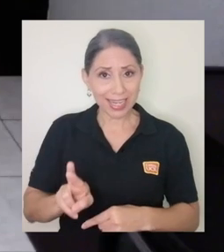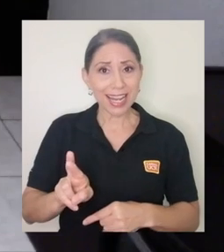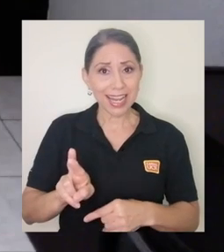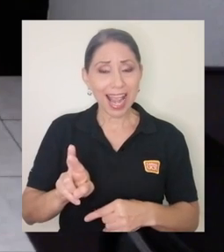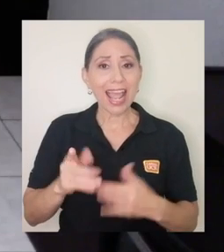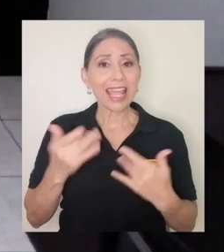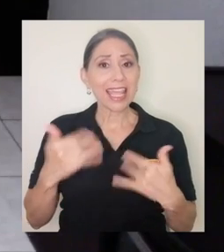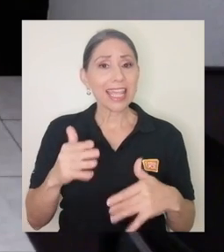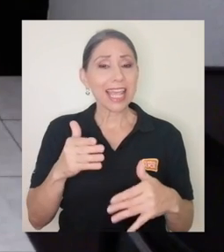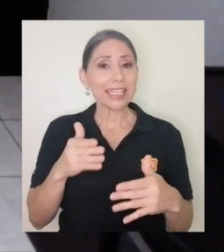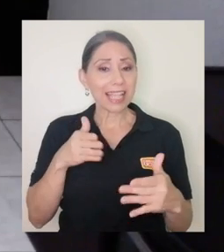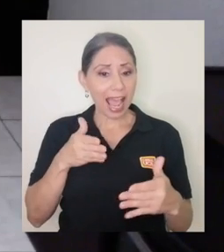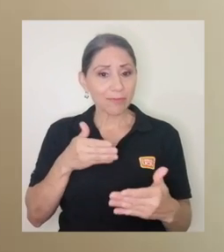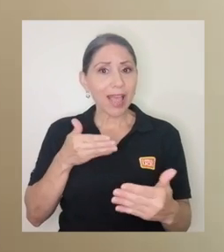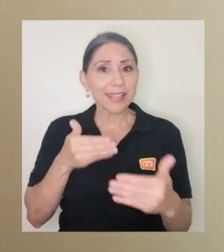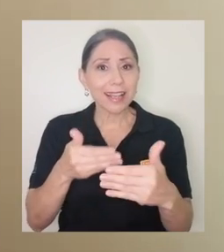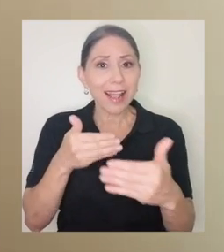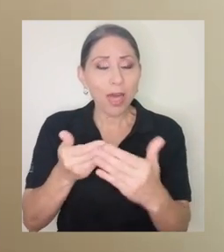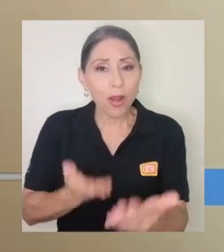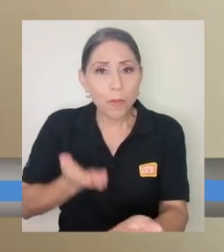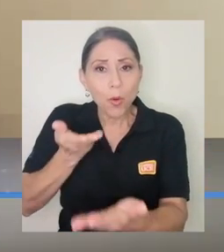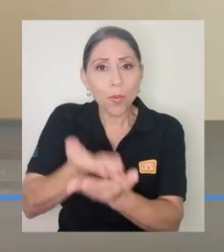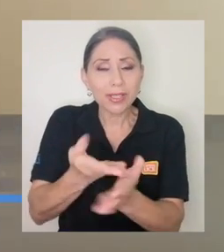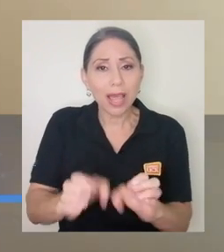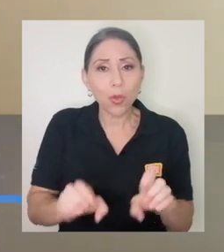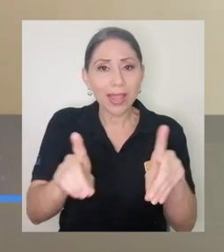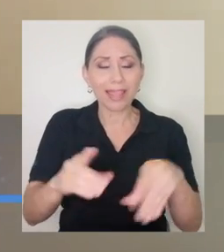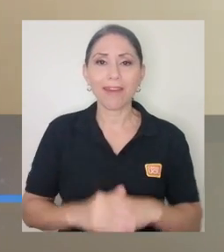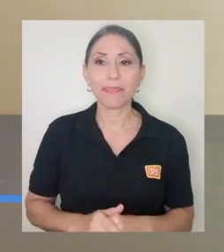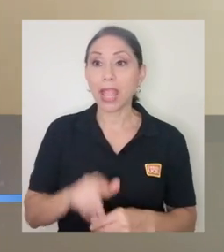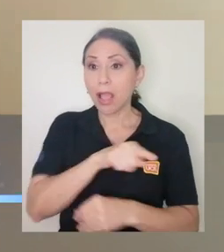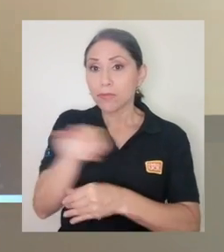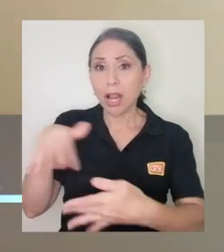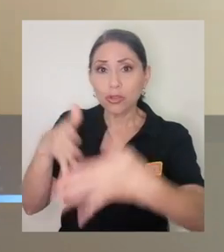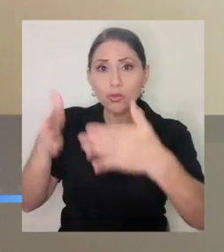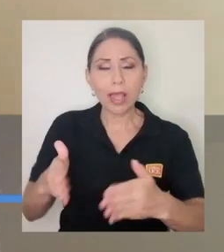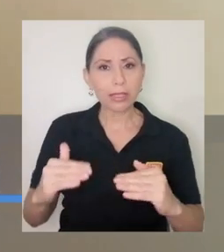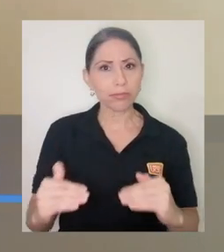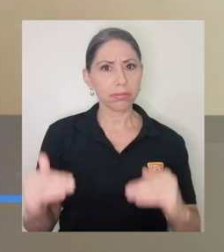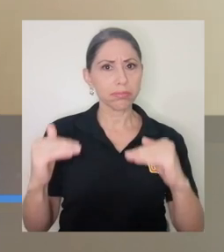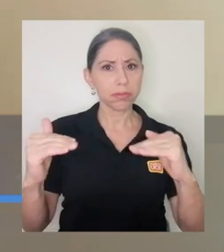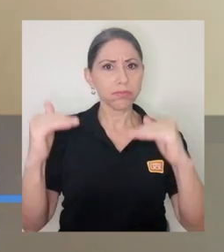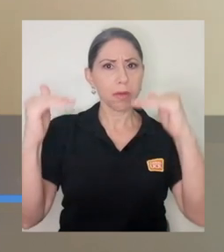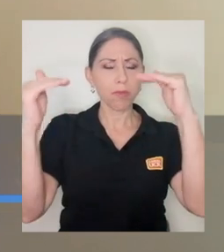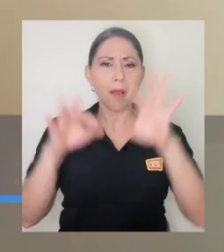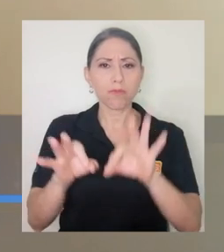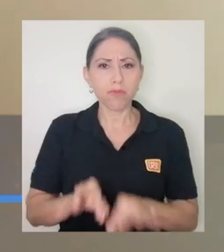nuestra propuesta educativa? La movilidad estudiantil es importantísima, sido una de